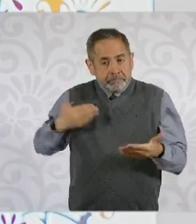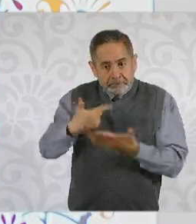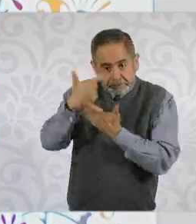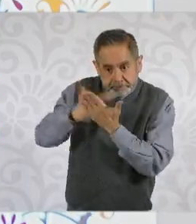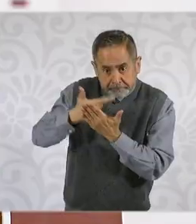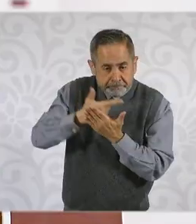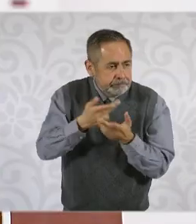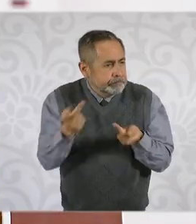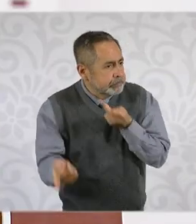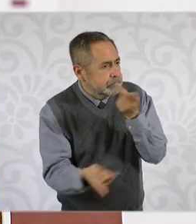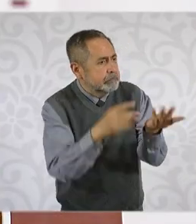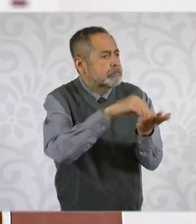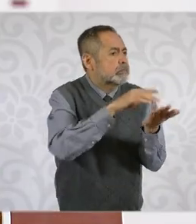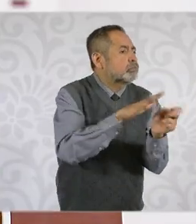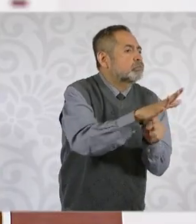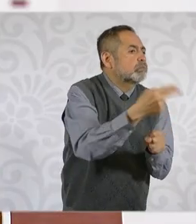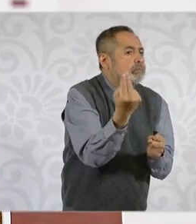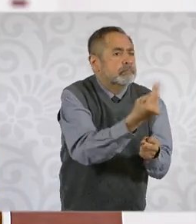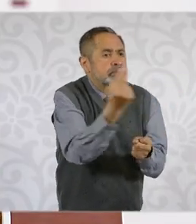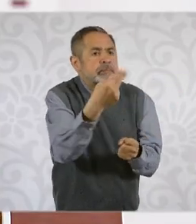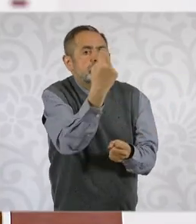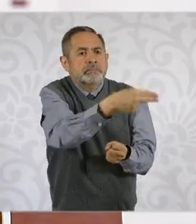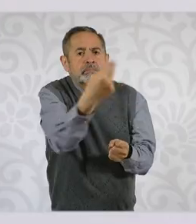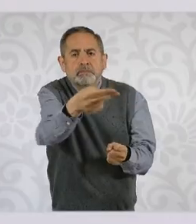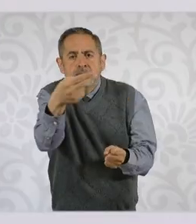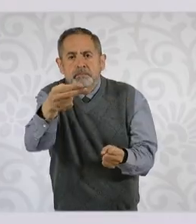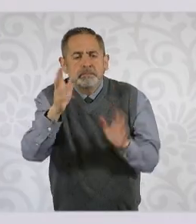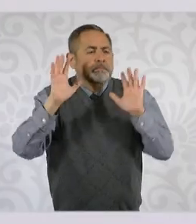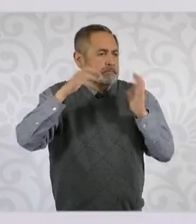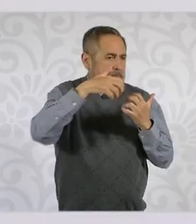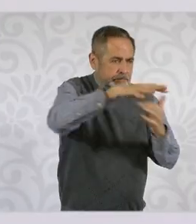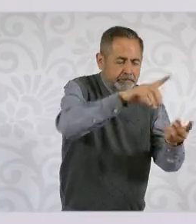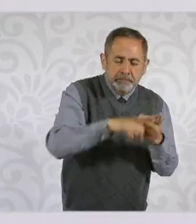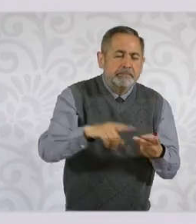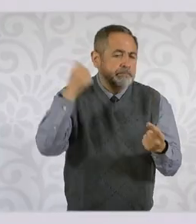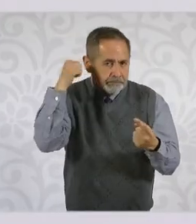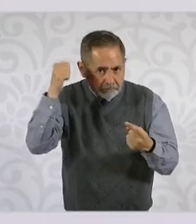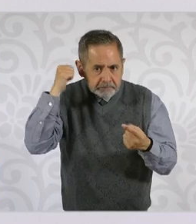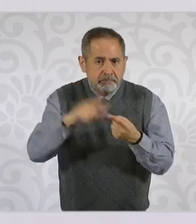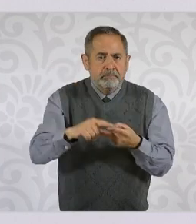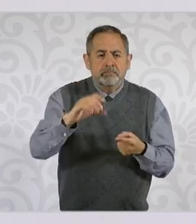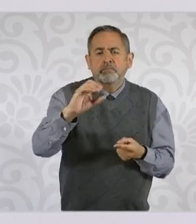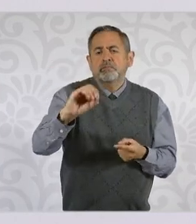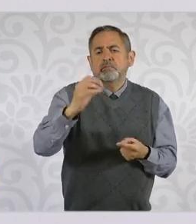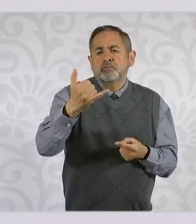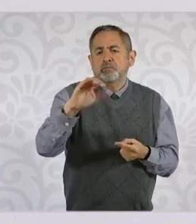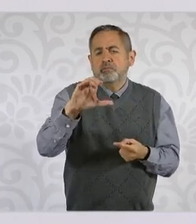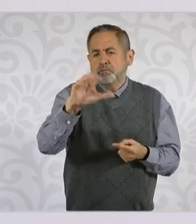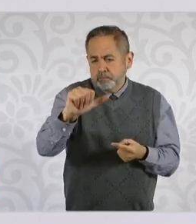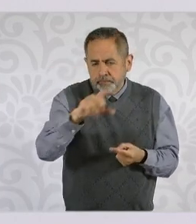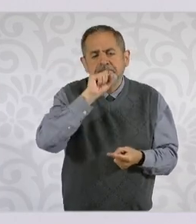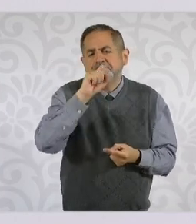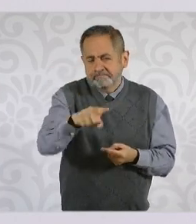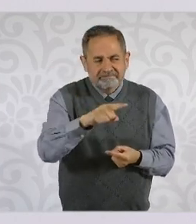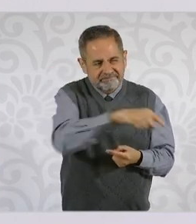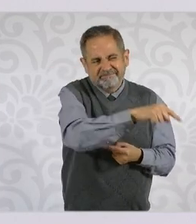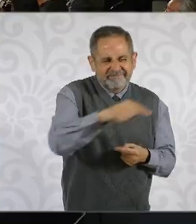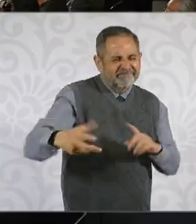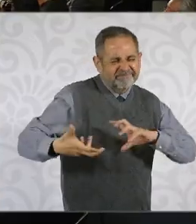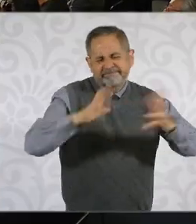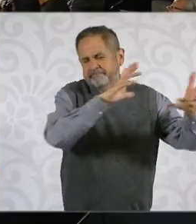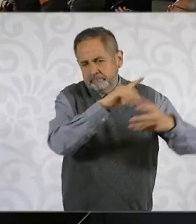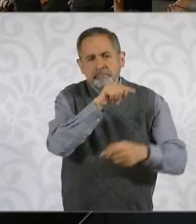requieren enseres, etcétera. Es Acapulco, es Coyuca y son otros municipios que también resultaron afectados.